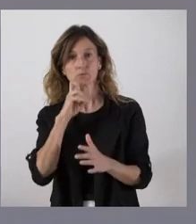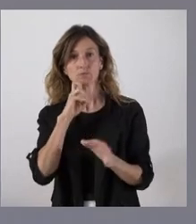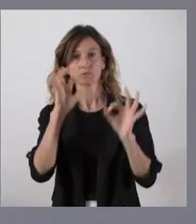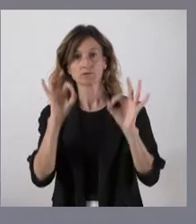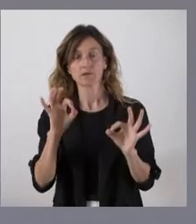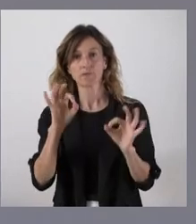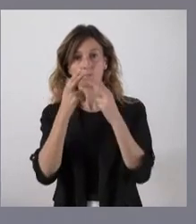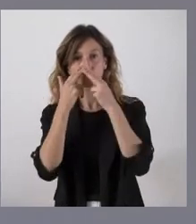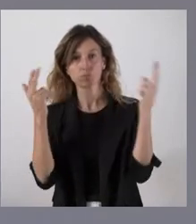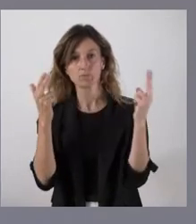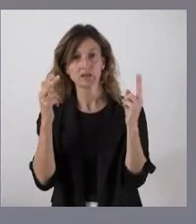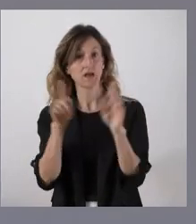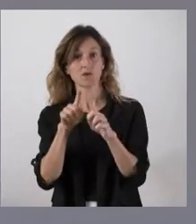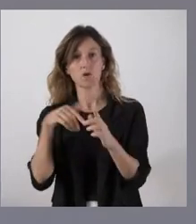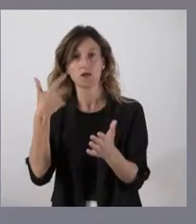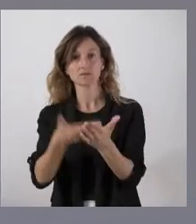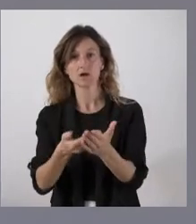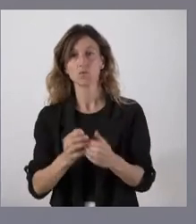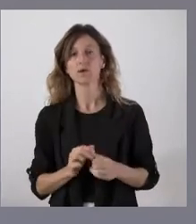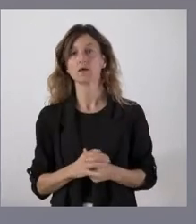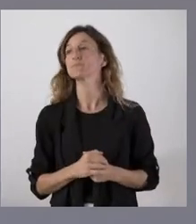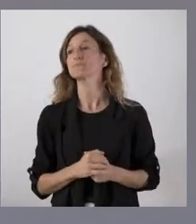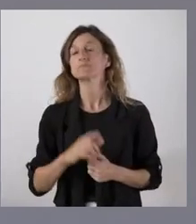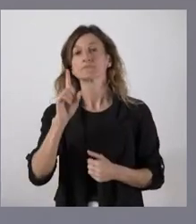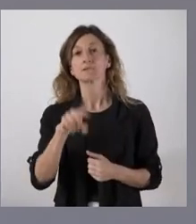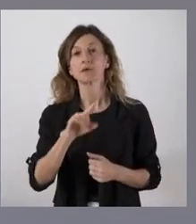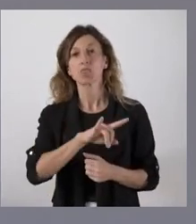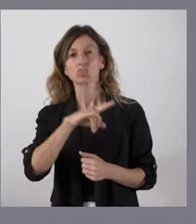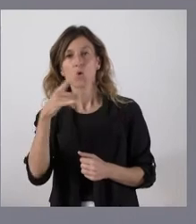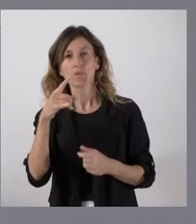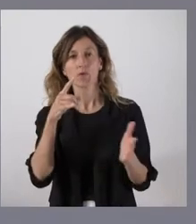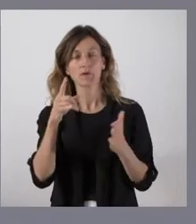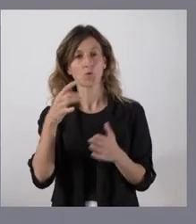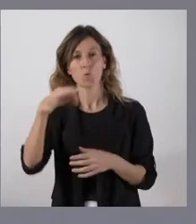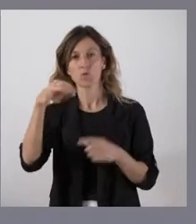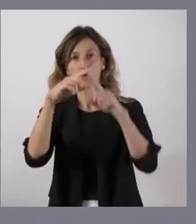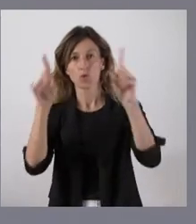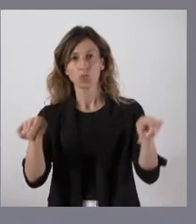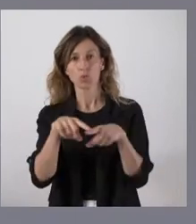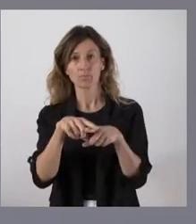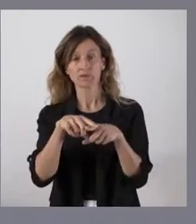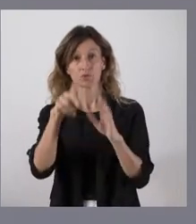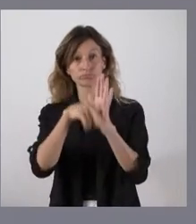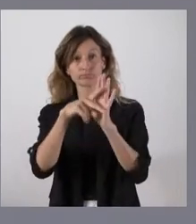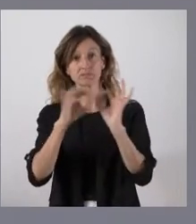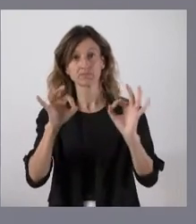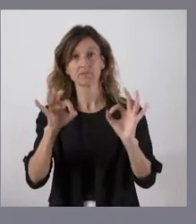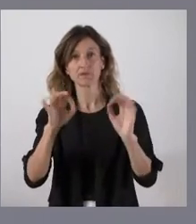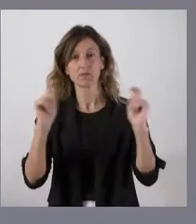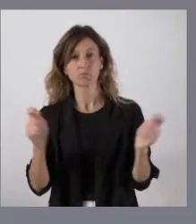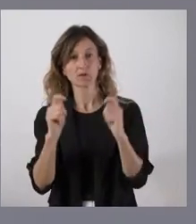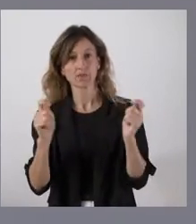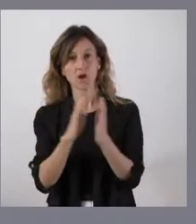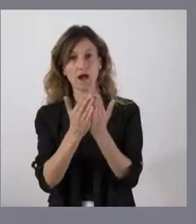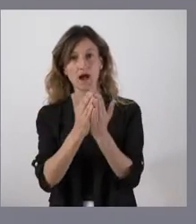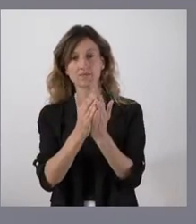públicas como hasta ahora. Parece oportuno para evitar duplicidades que estén en un único documento y una vez que hay una normativa específica en términos de publicación de